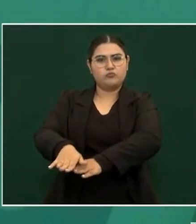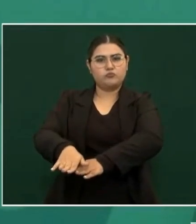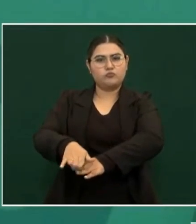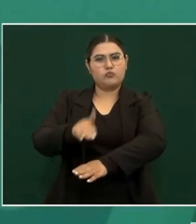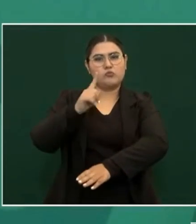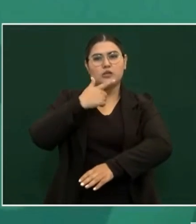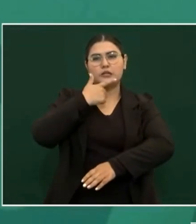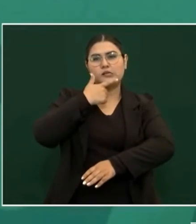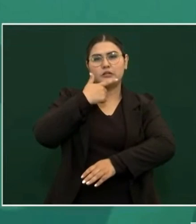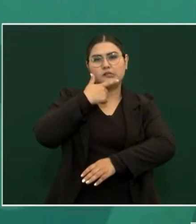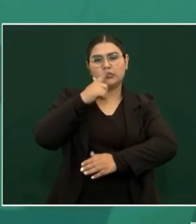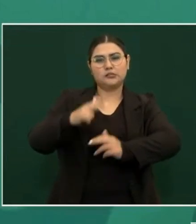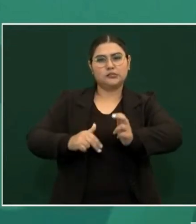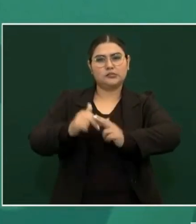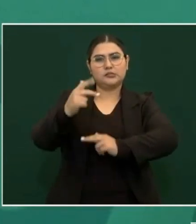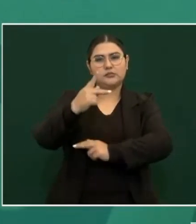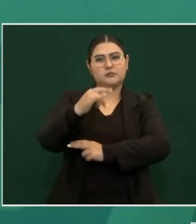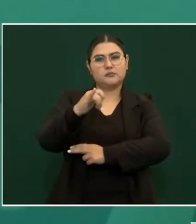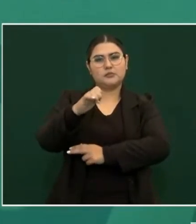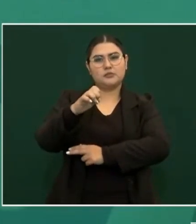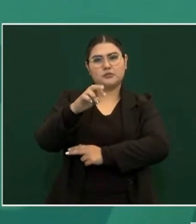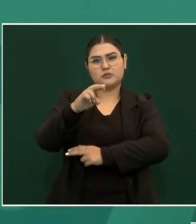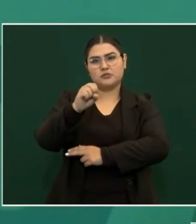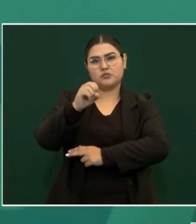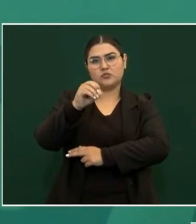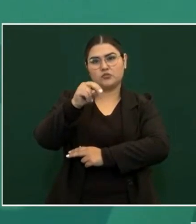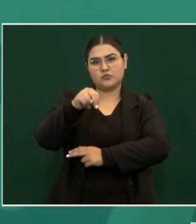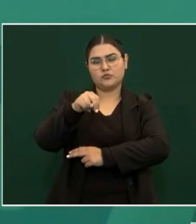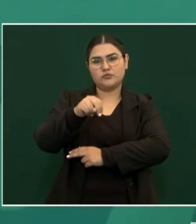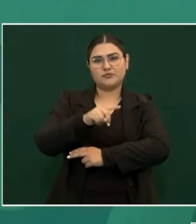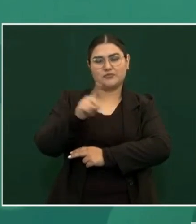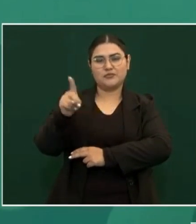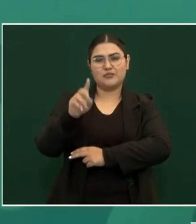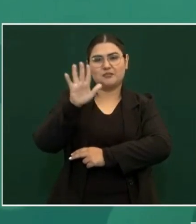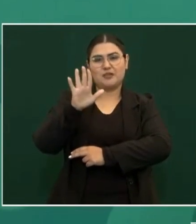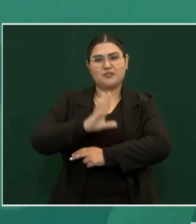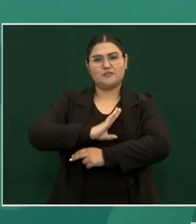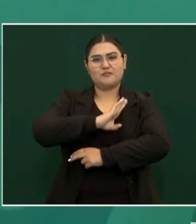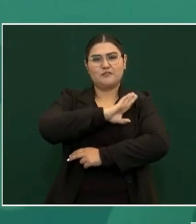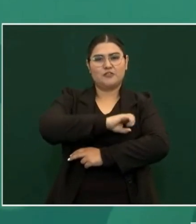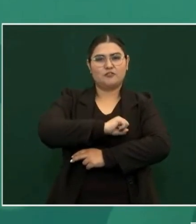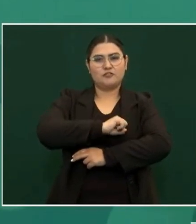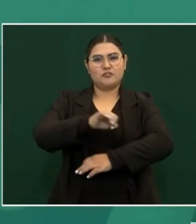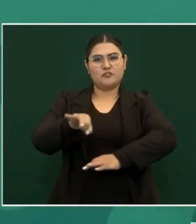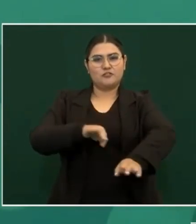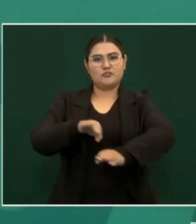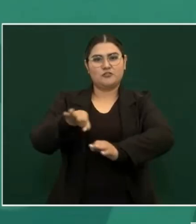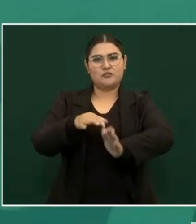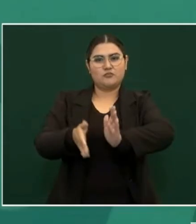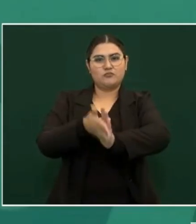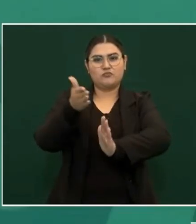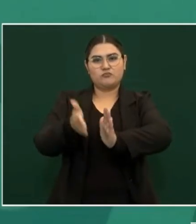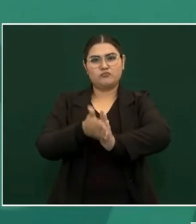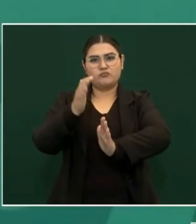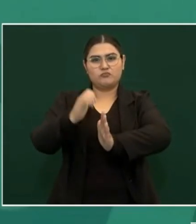que era como el contratista preferido de Porfirio Díaz fue el que hizo